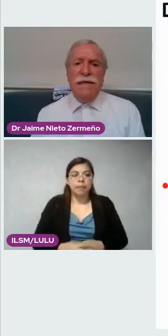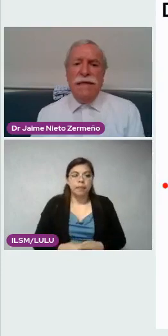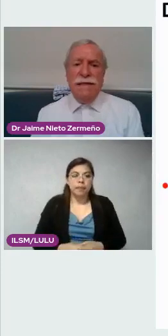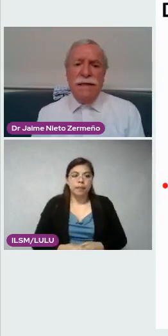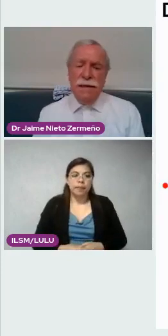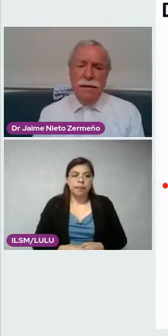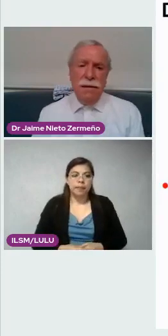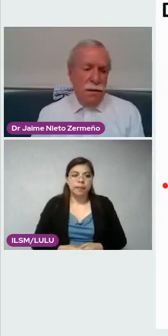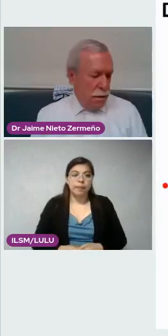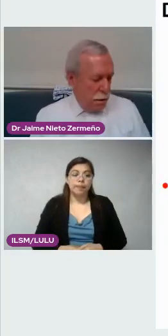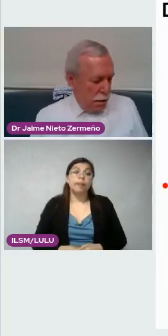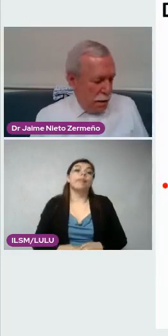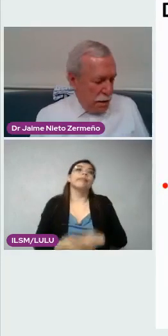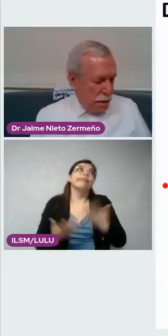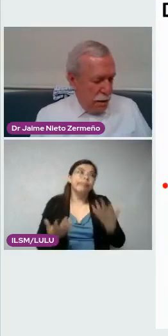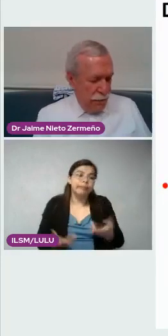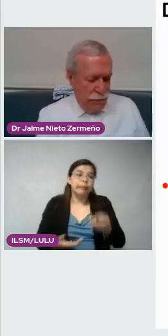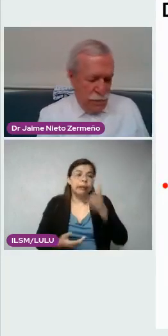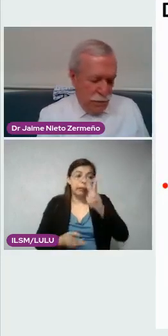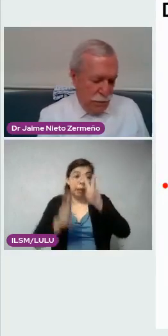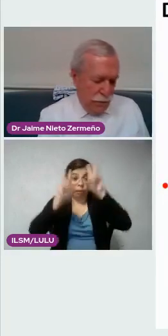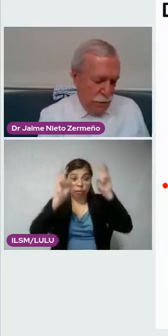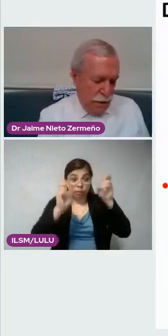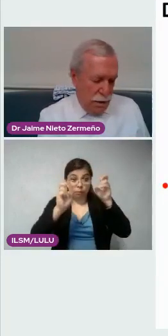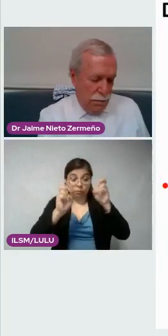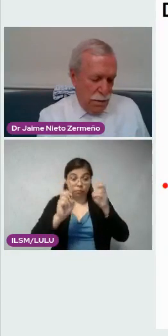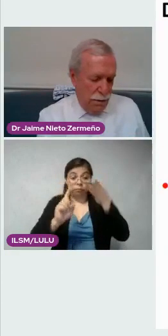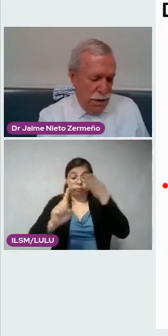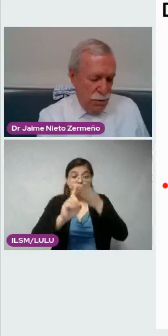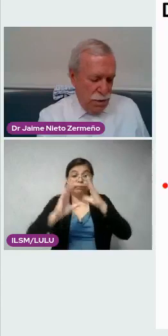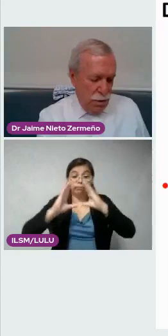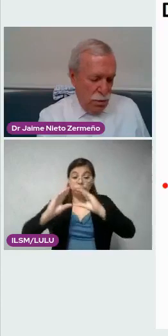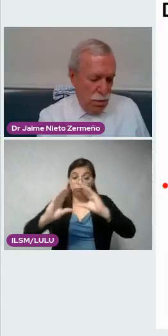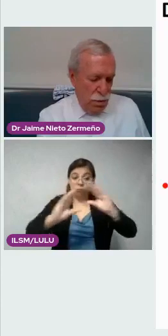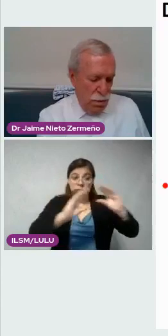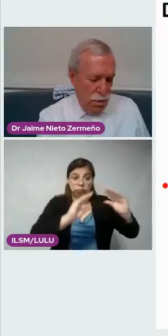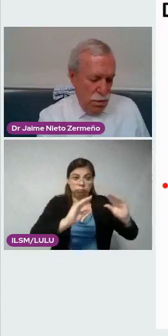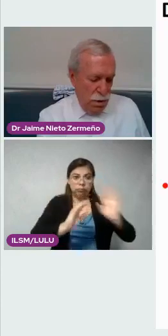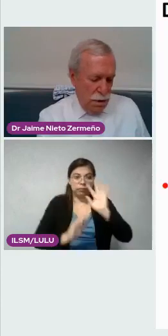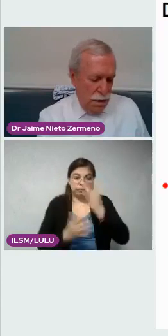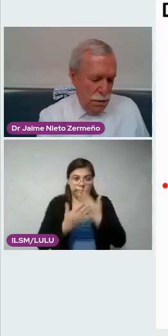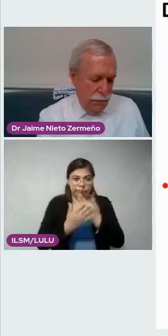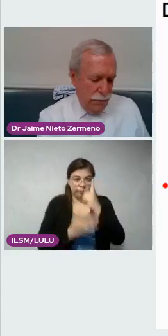En enseñanza, desde... Permítame un segundo.